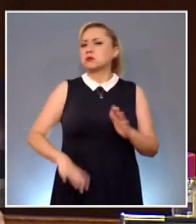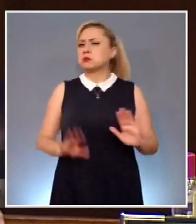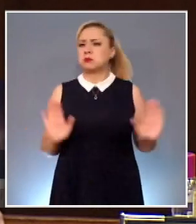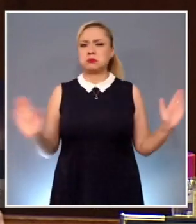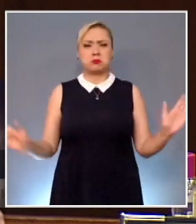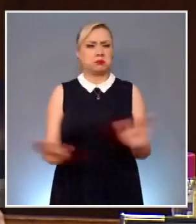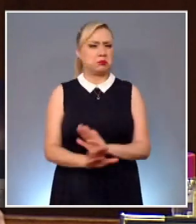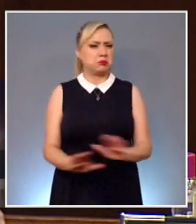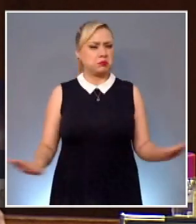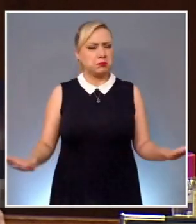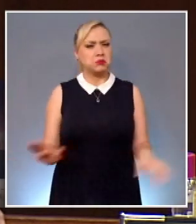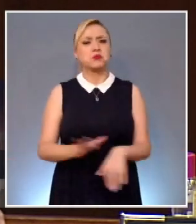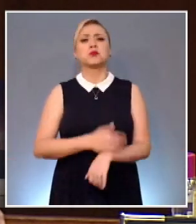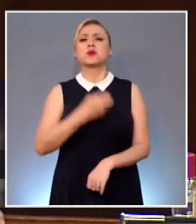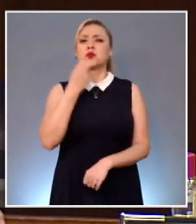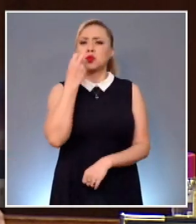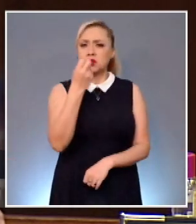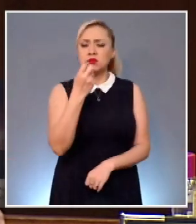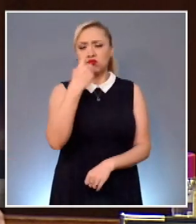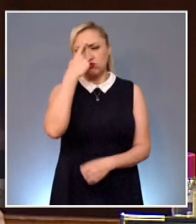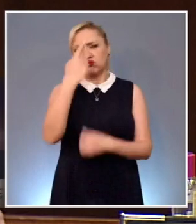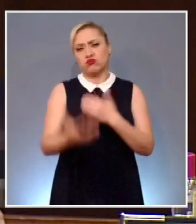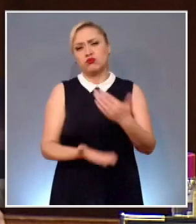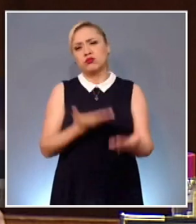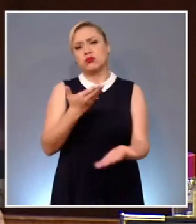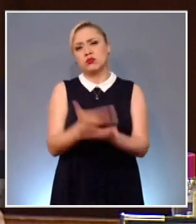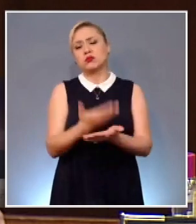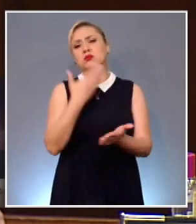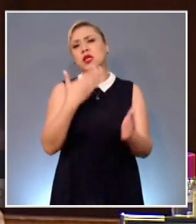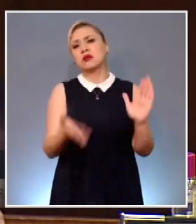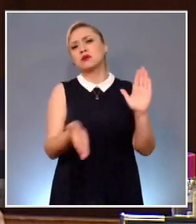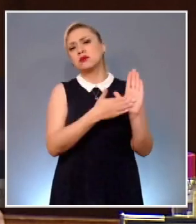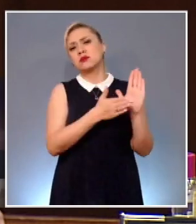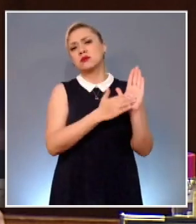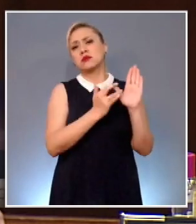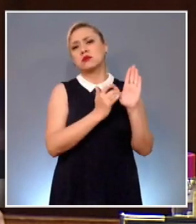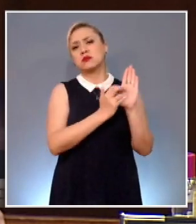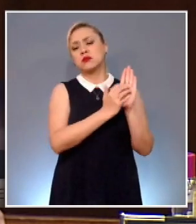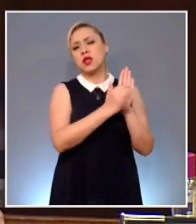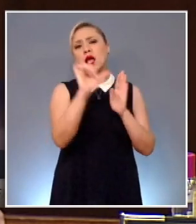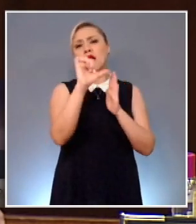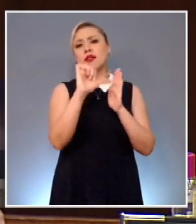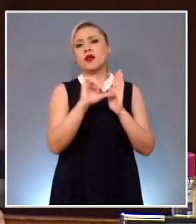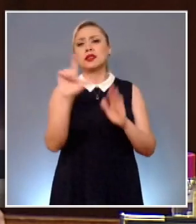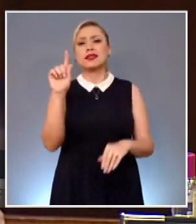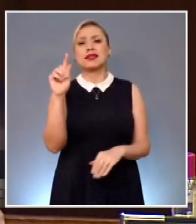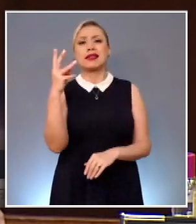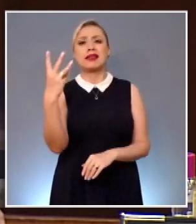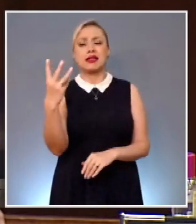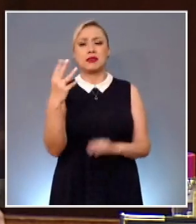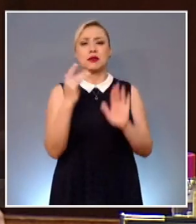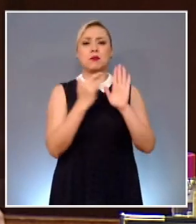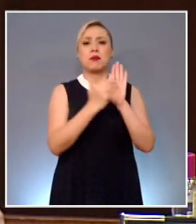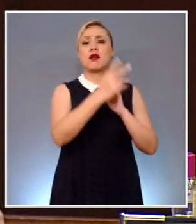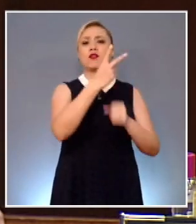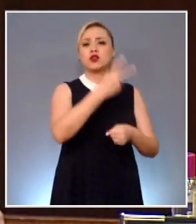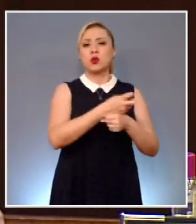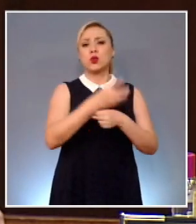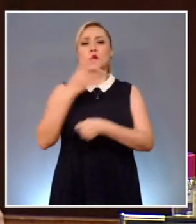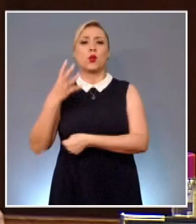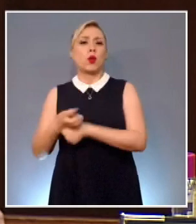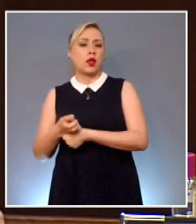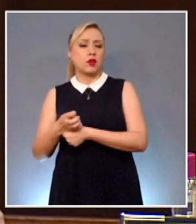consecuencia, se propone reconocer la validez del artículo 73, en sus párrafos segundo y cuarto, de la